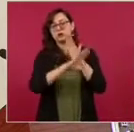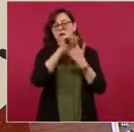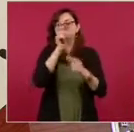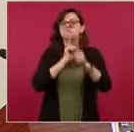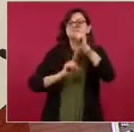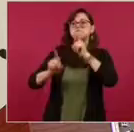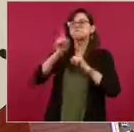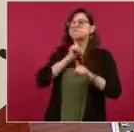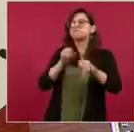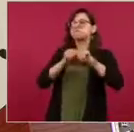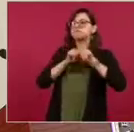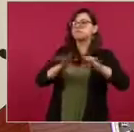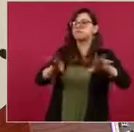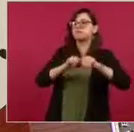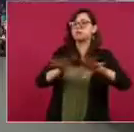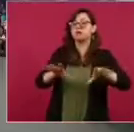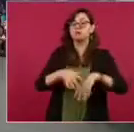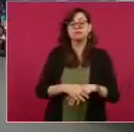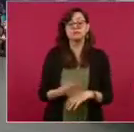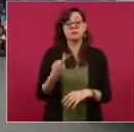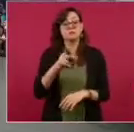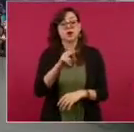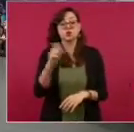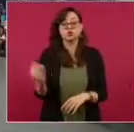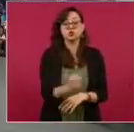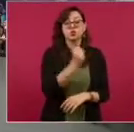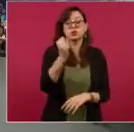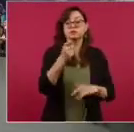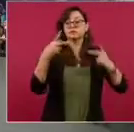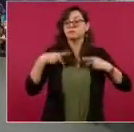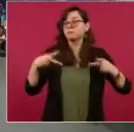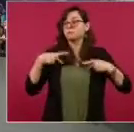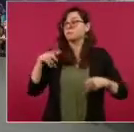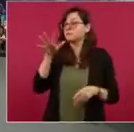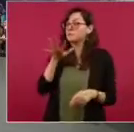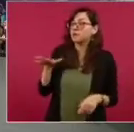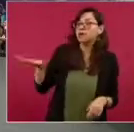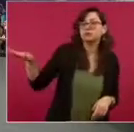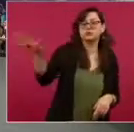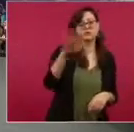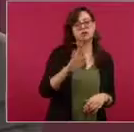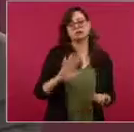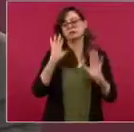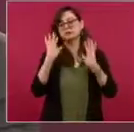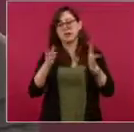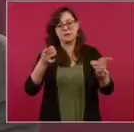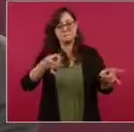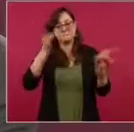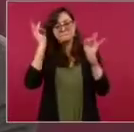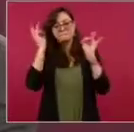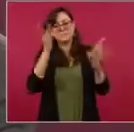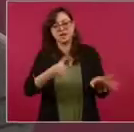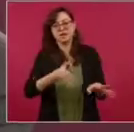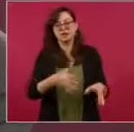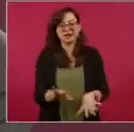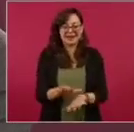quiere que ya no haya corrupción, que no haya impunidad,